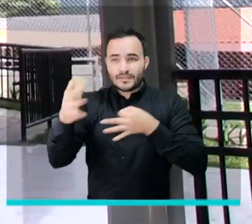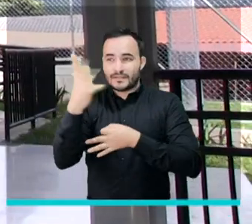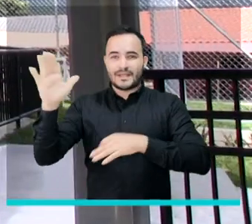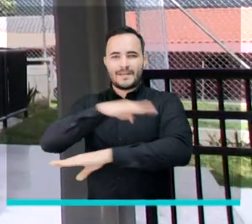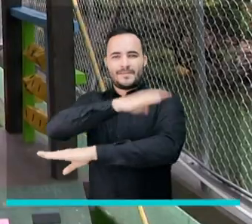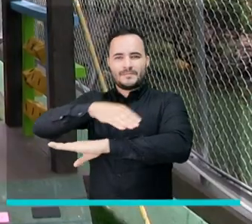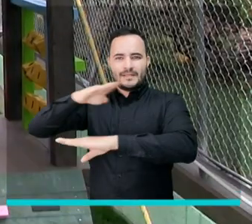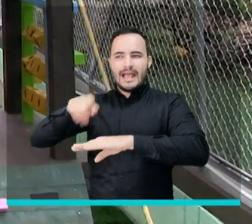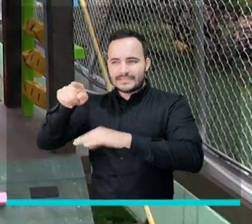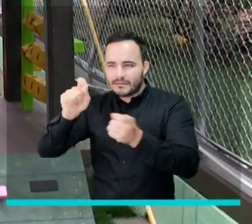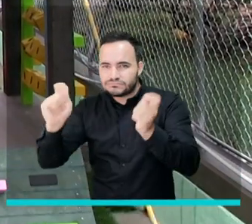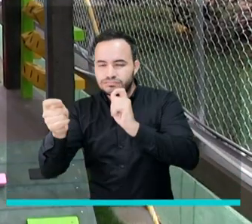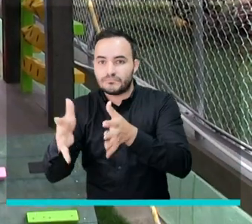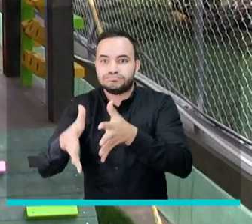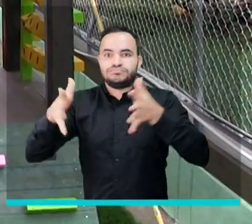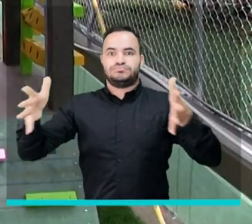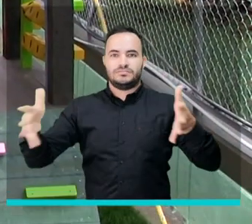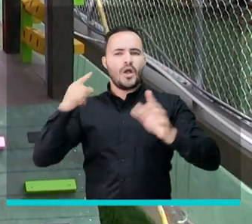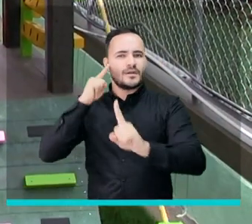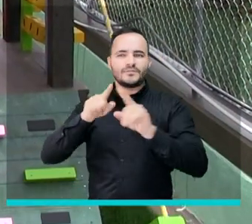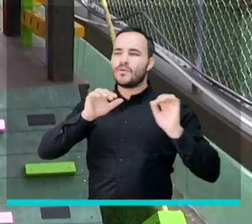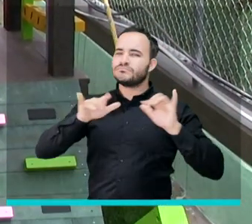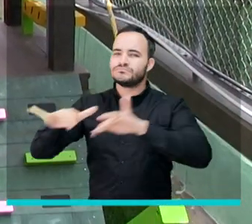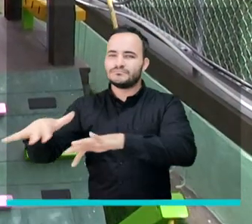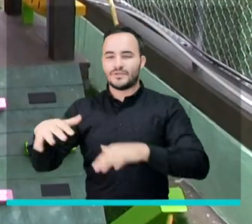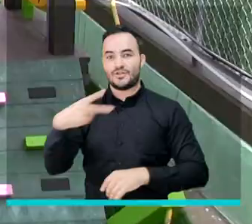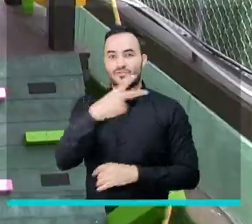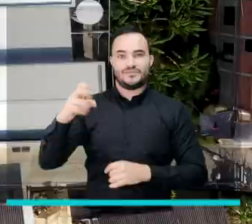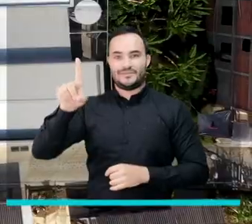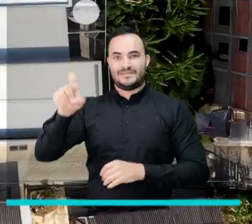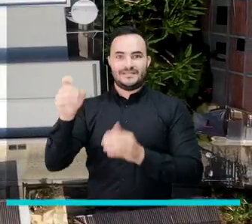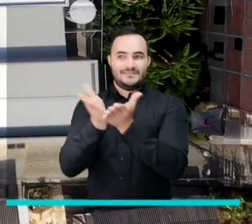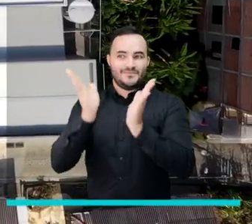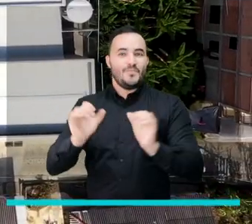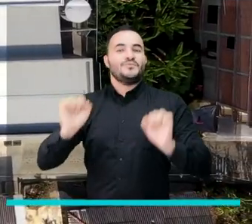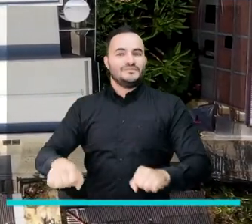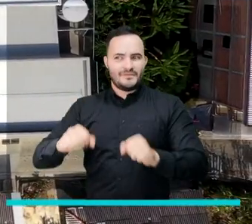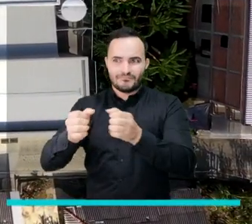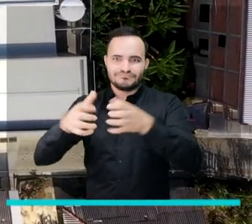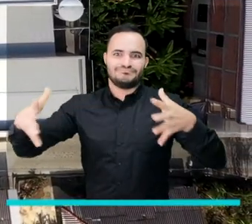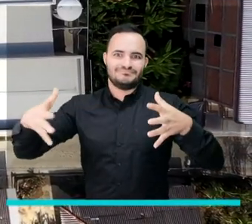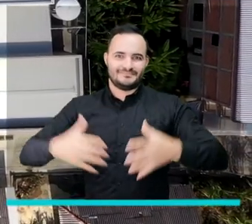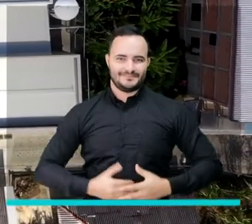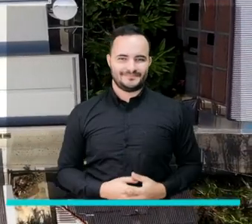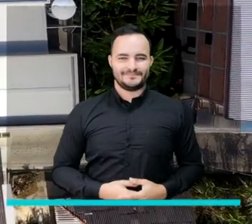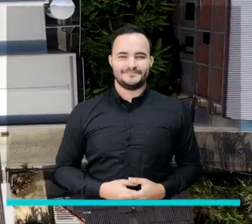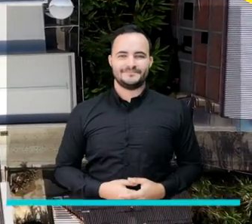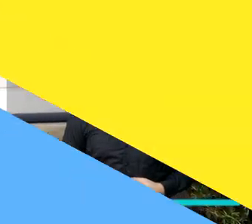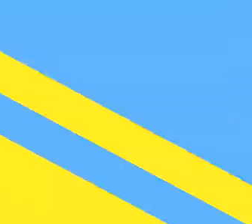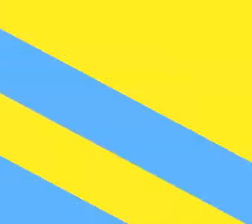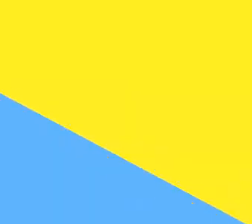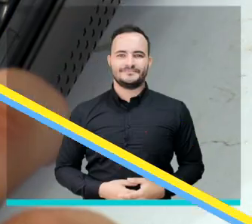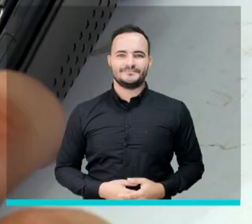Centro Infantil de Altea del Corregimiento de Palmitas, que duplicará su cobertura a 206 estudiantes.